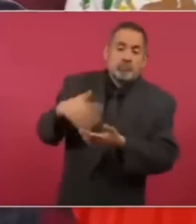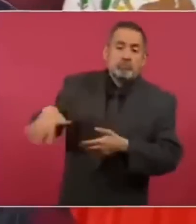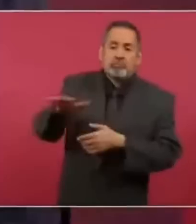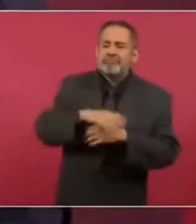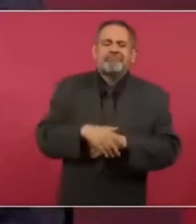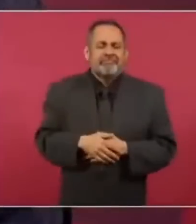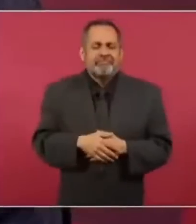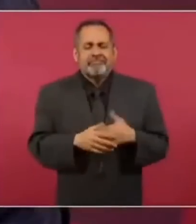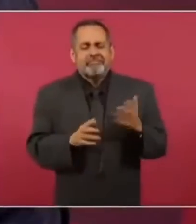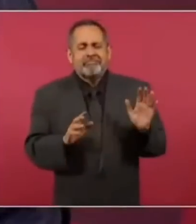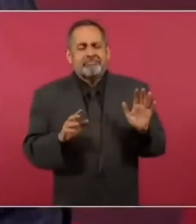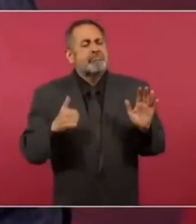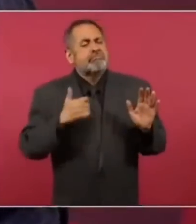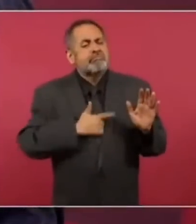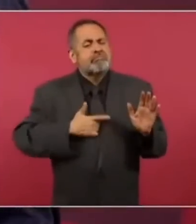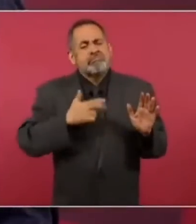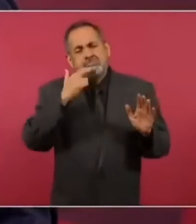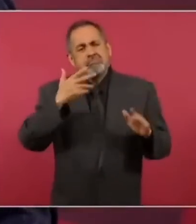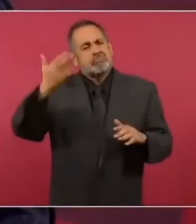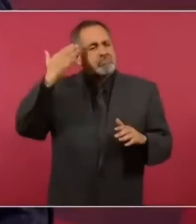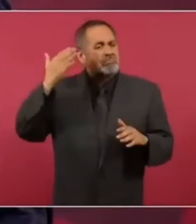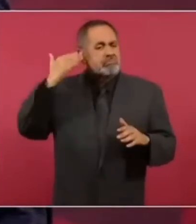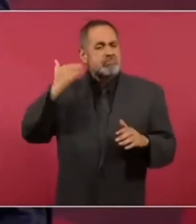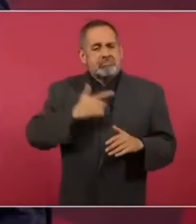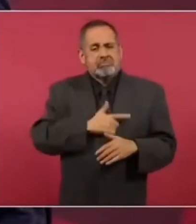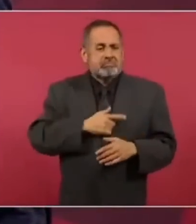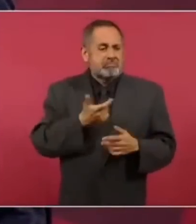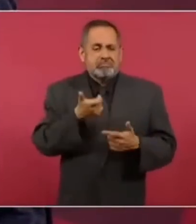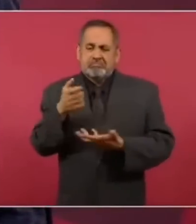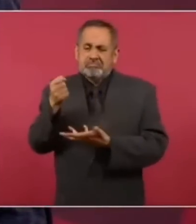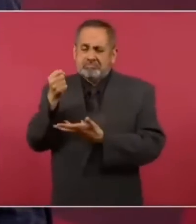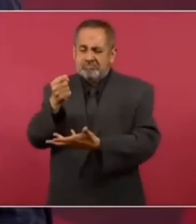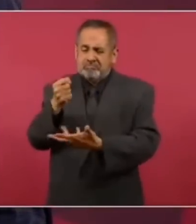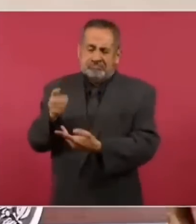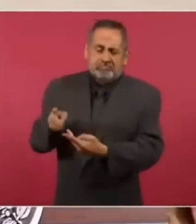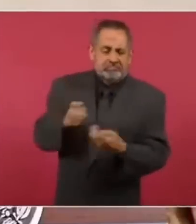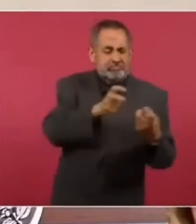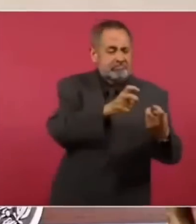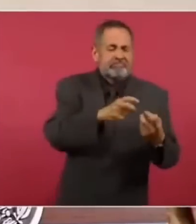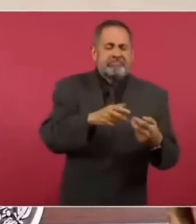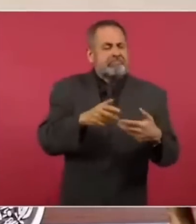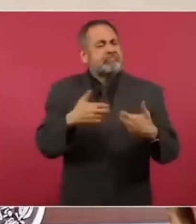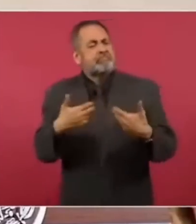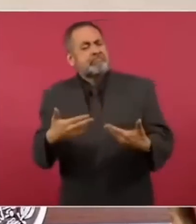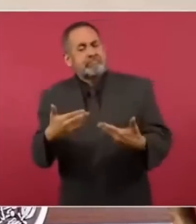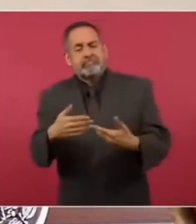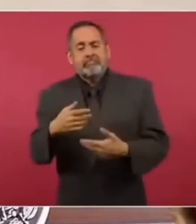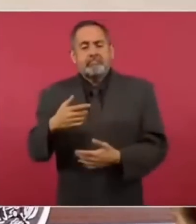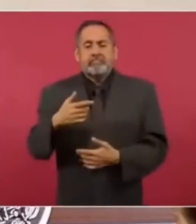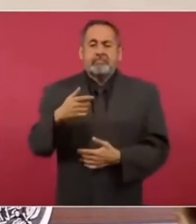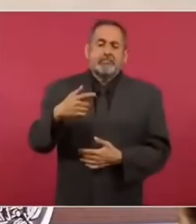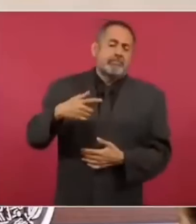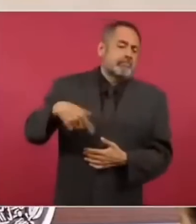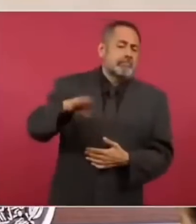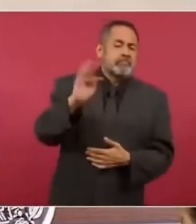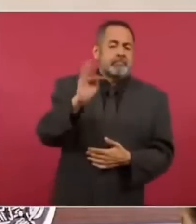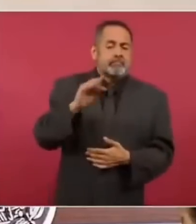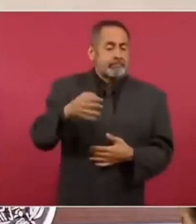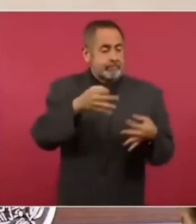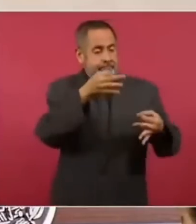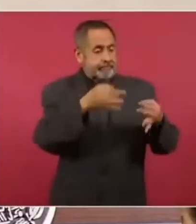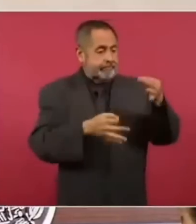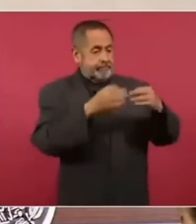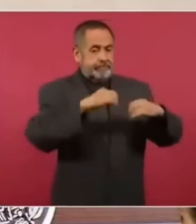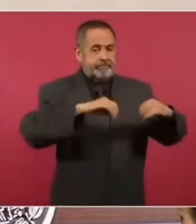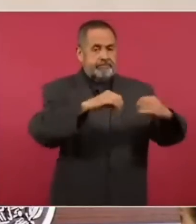nos gusta que se roben el presupuesto nos gusta que los ministros